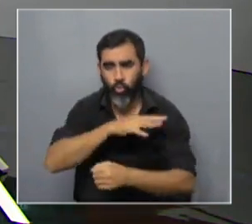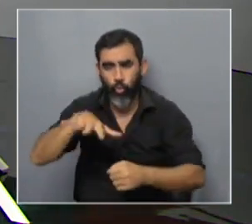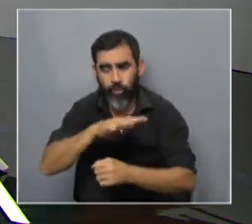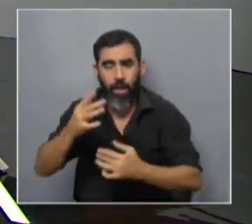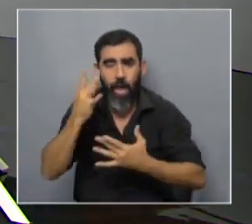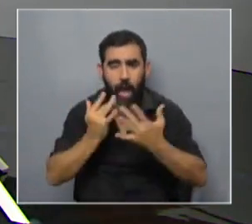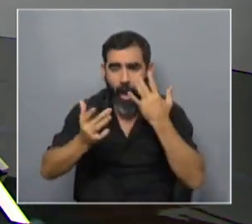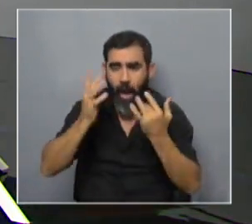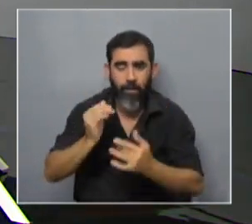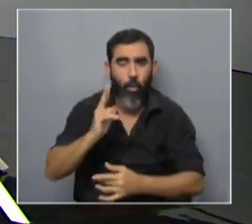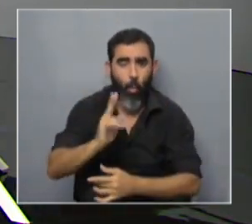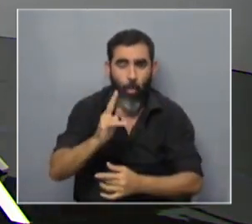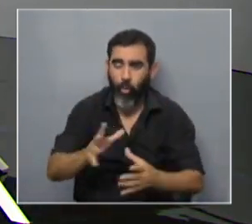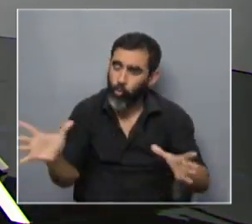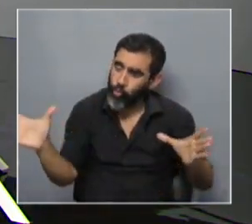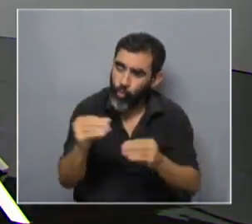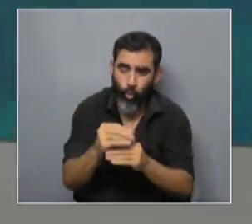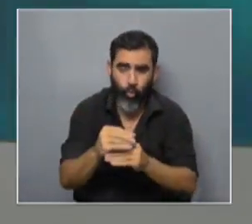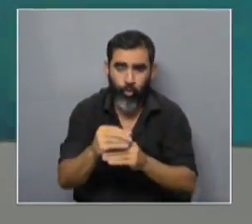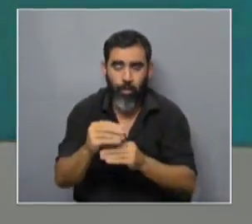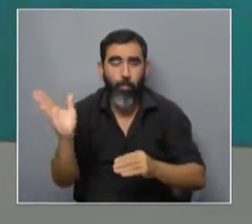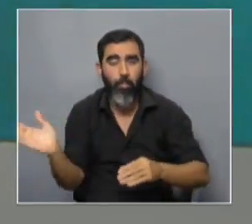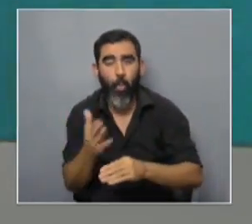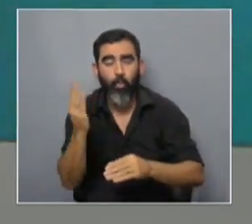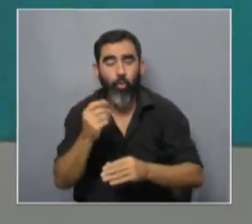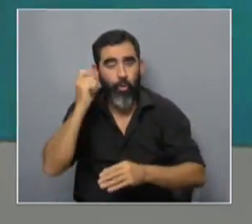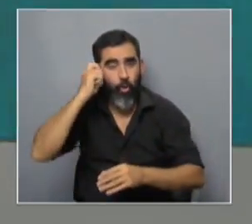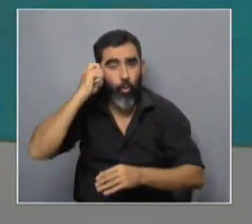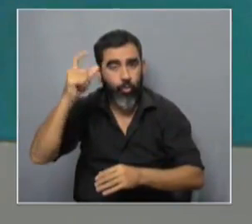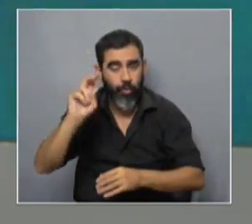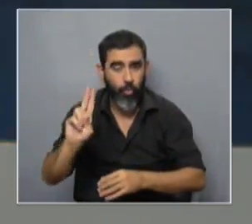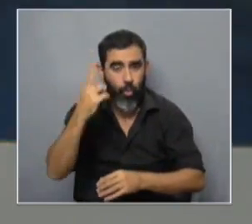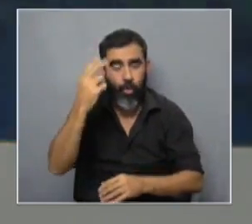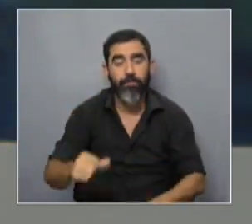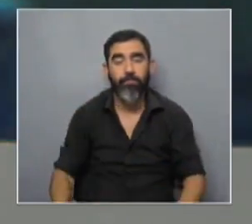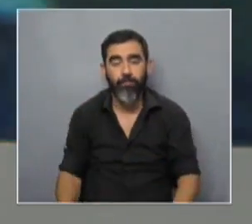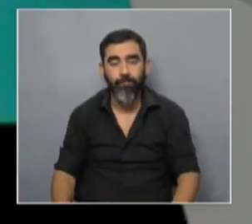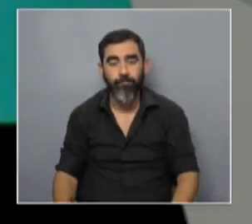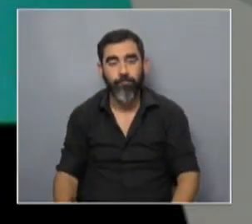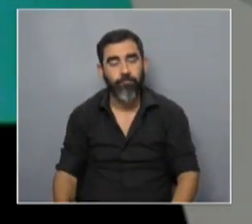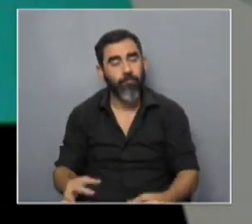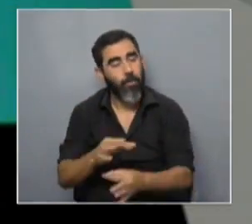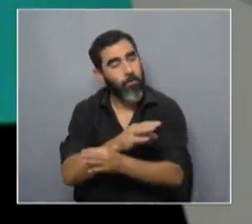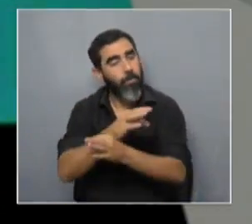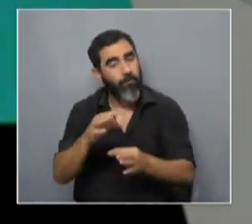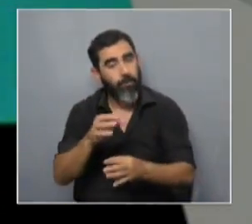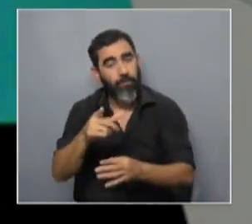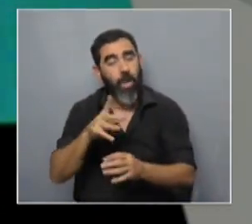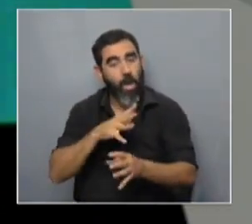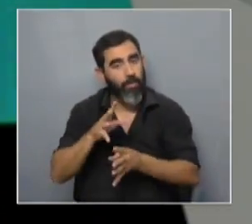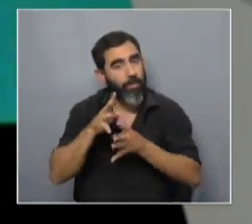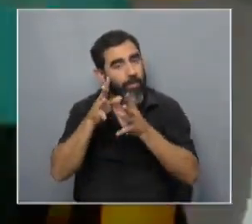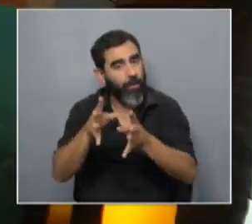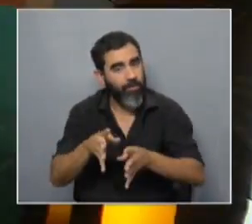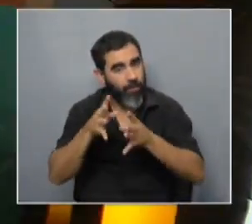artes humanidades todo el ámbito de producción de conocimiento del Uruguay está excelente y eso genera desafíos